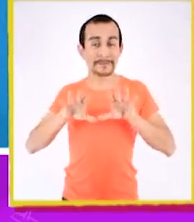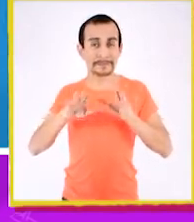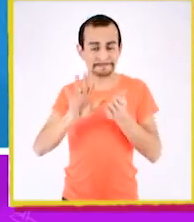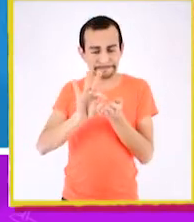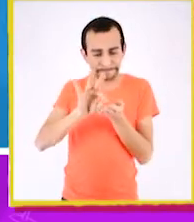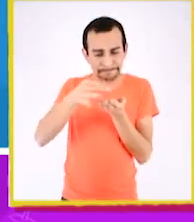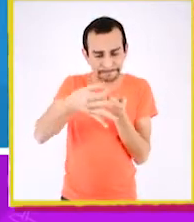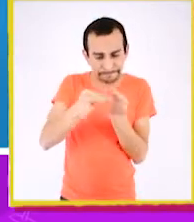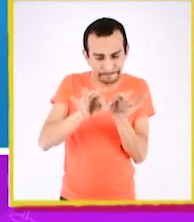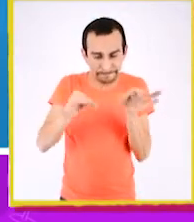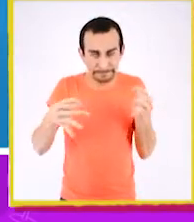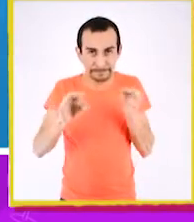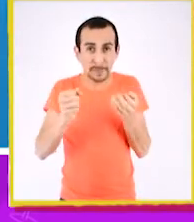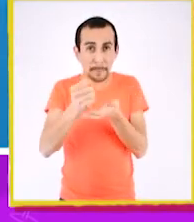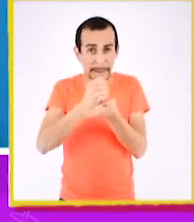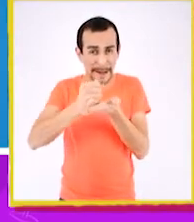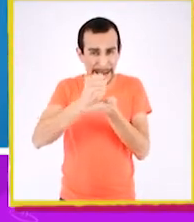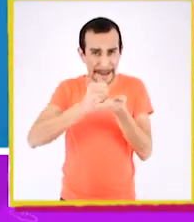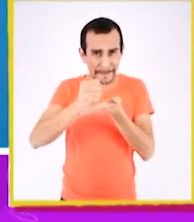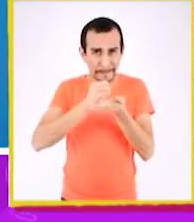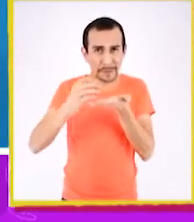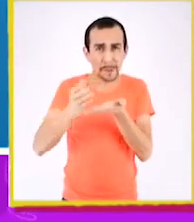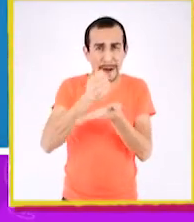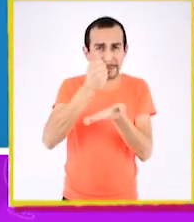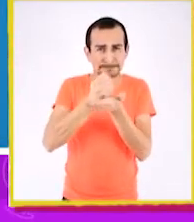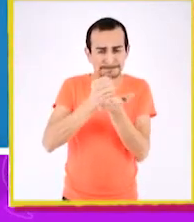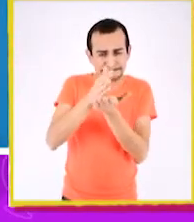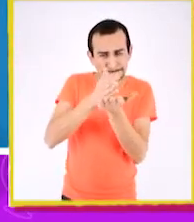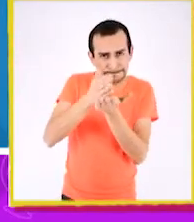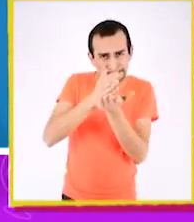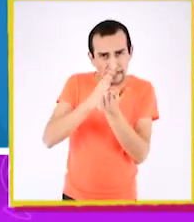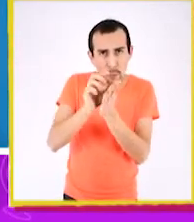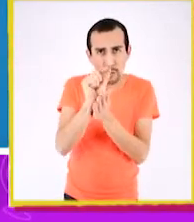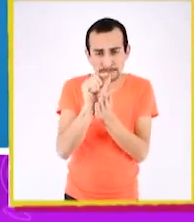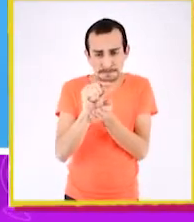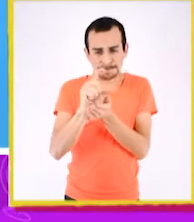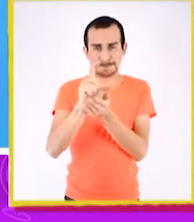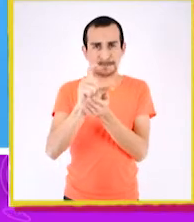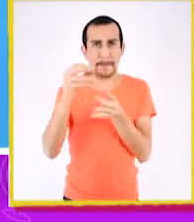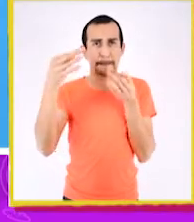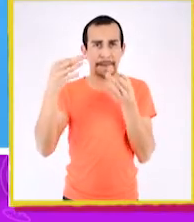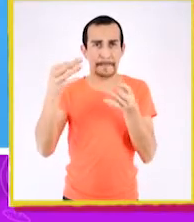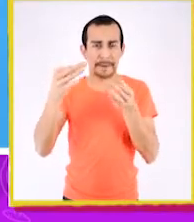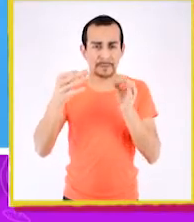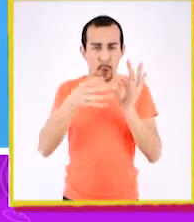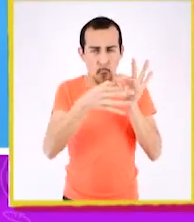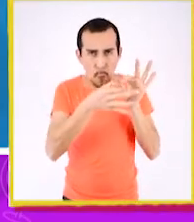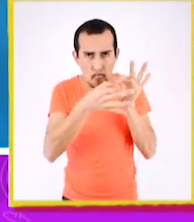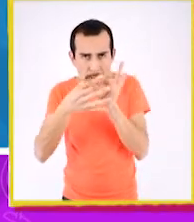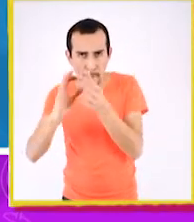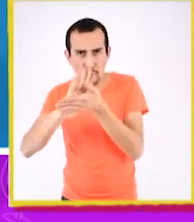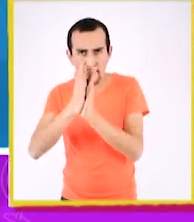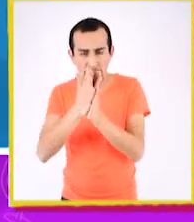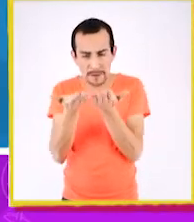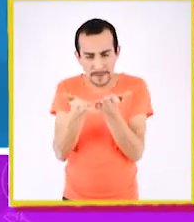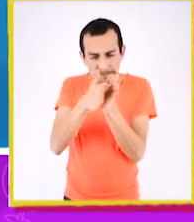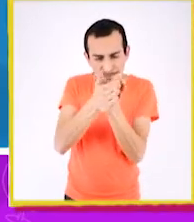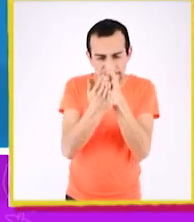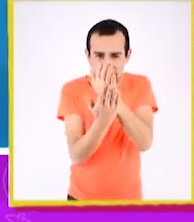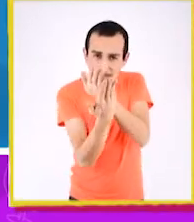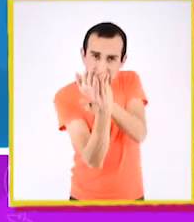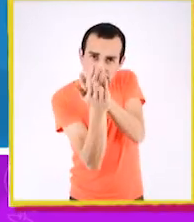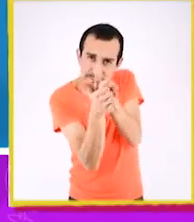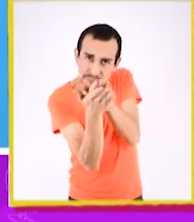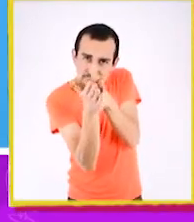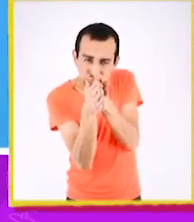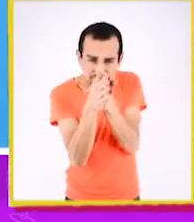tenemos que estirar y unir con pegamento para lograr un gran trozo de papel. Unimos todos los bordes para que